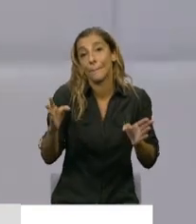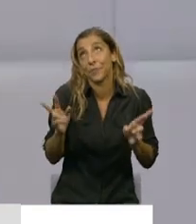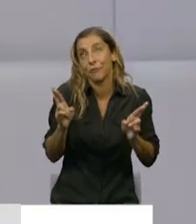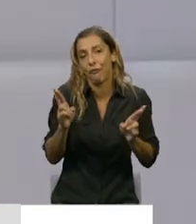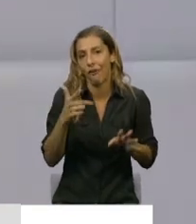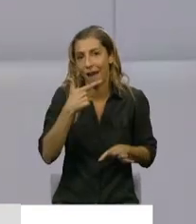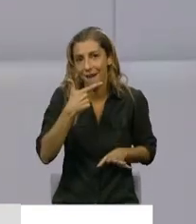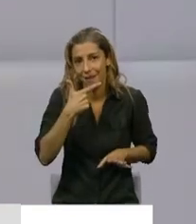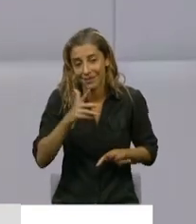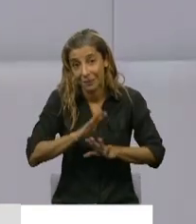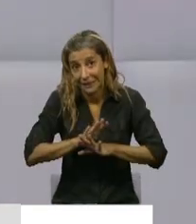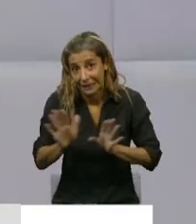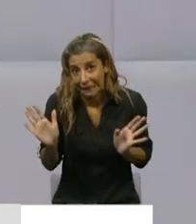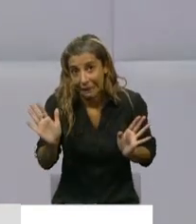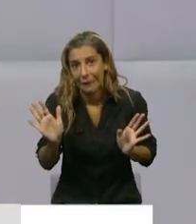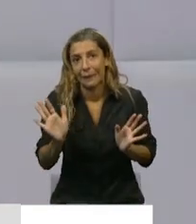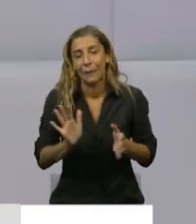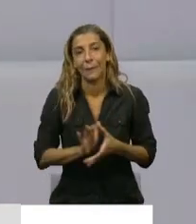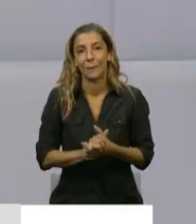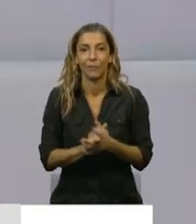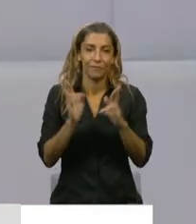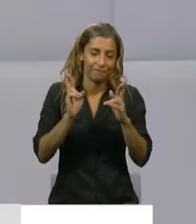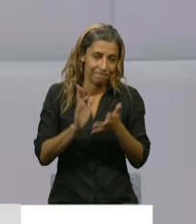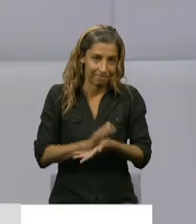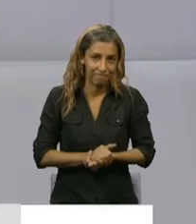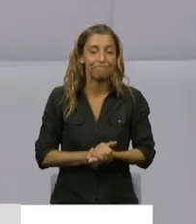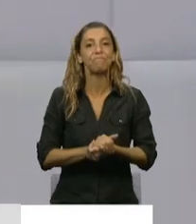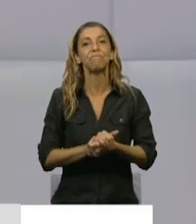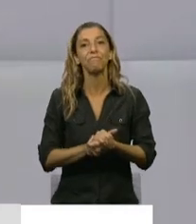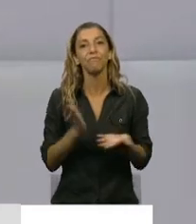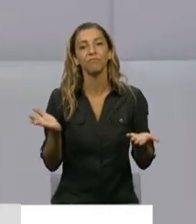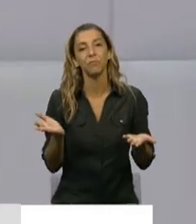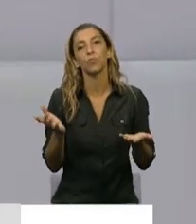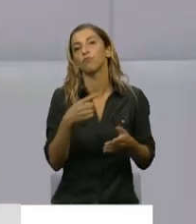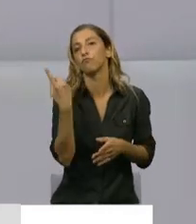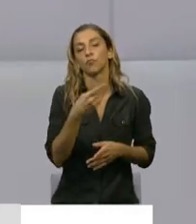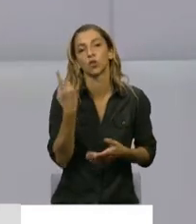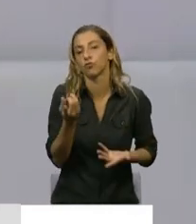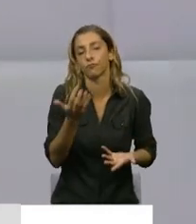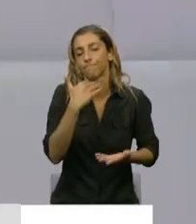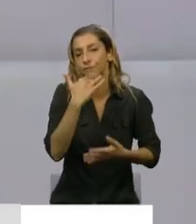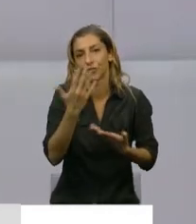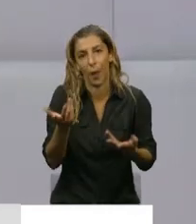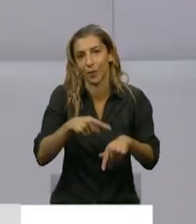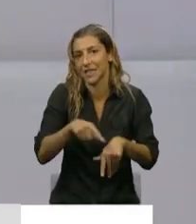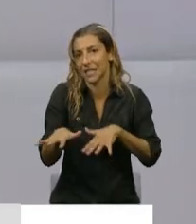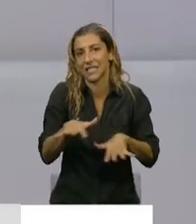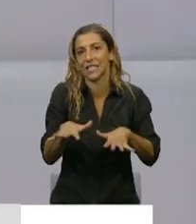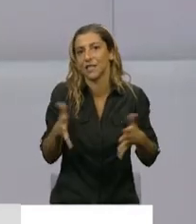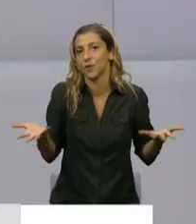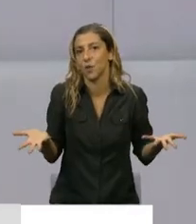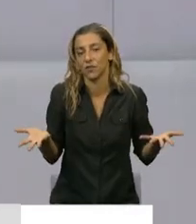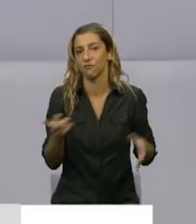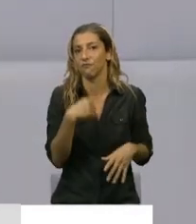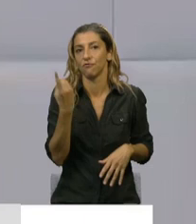a esa altura el tema ya esté superado, pero como de esto se sabe poco y nosotros tampoco estamos en